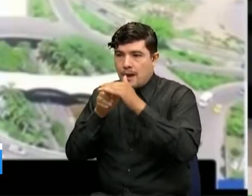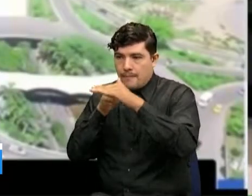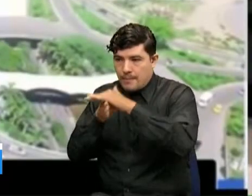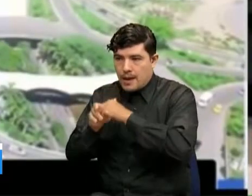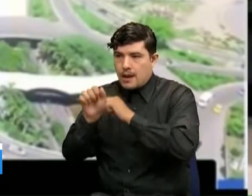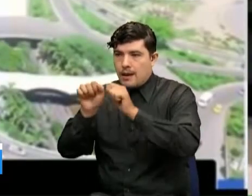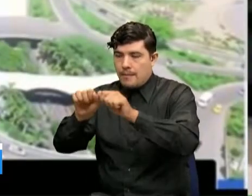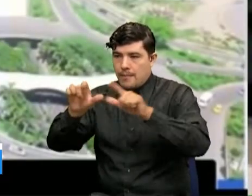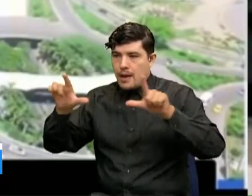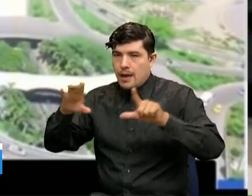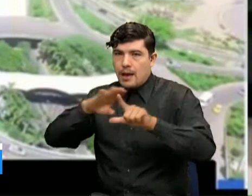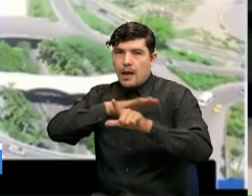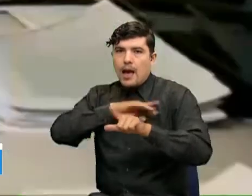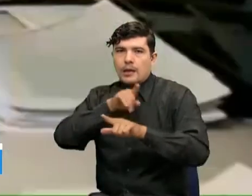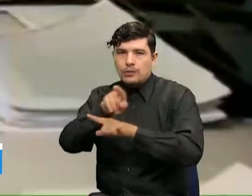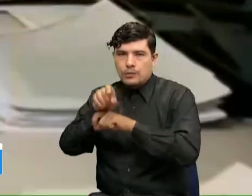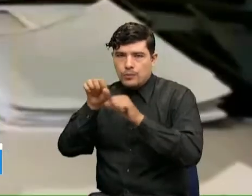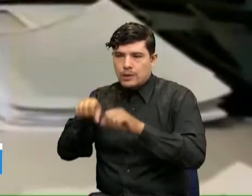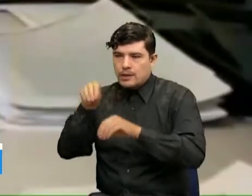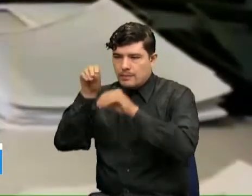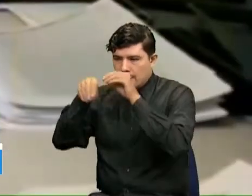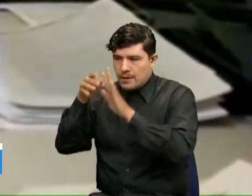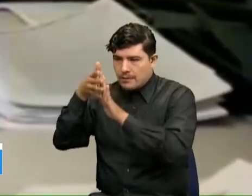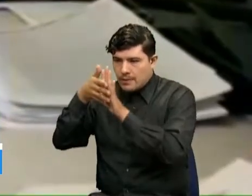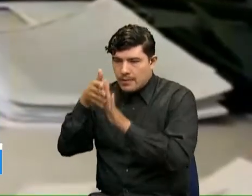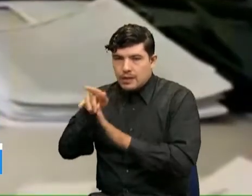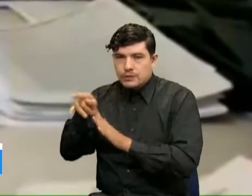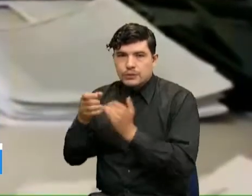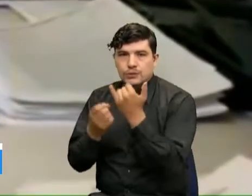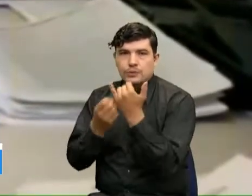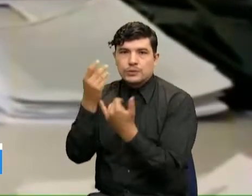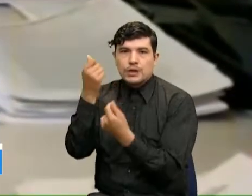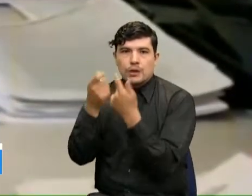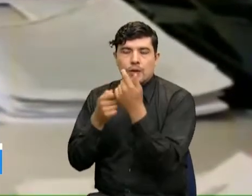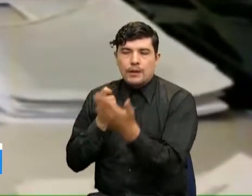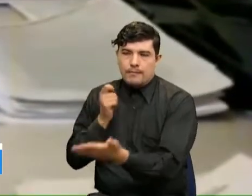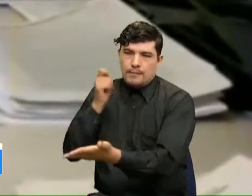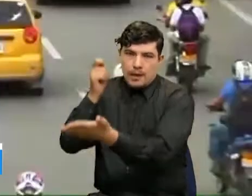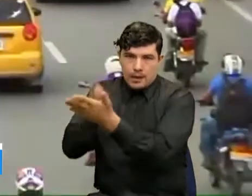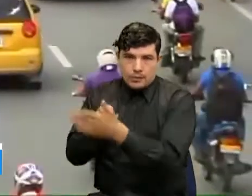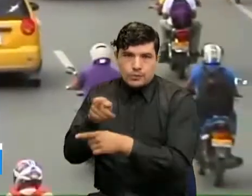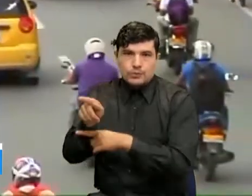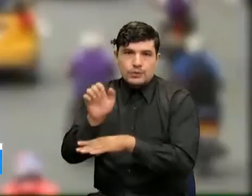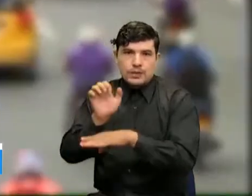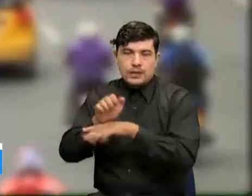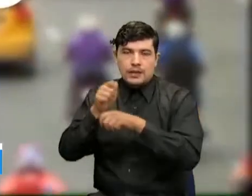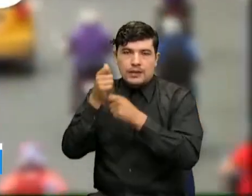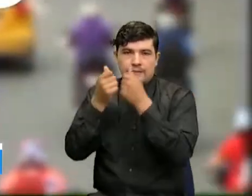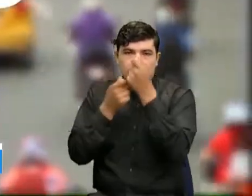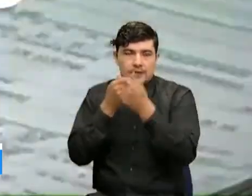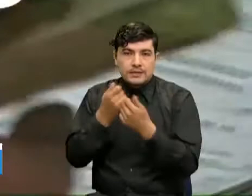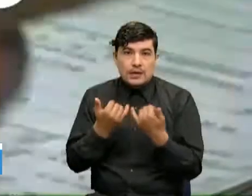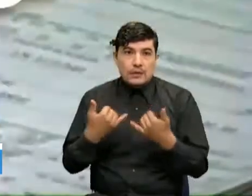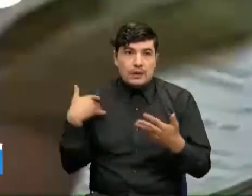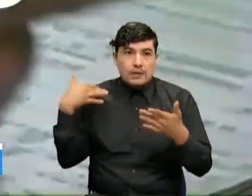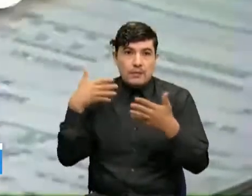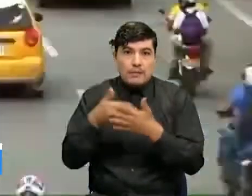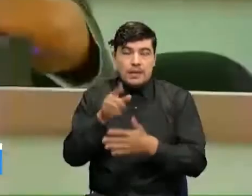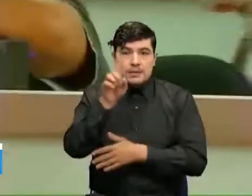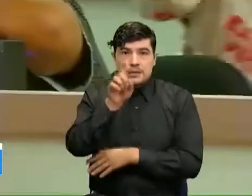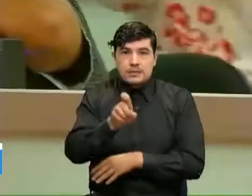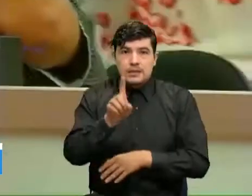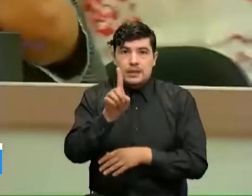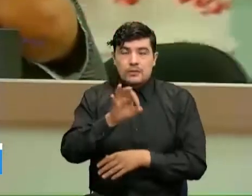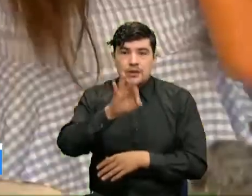pueden dirigirse a los formularios de industria y comercio y presentarlos en las entidades financieras. Al momento va un 61% del